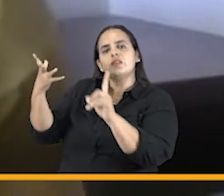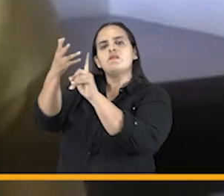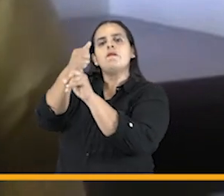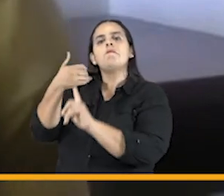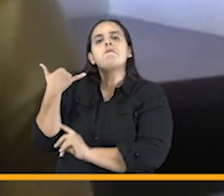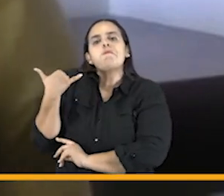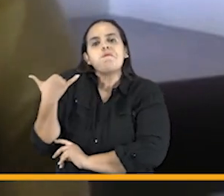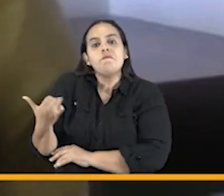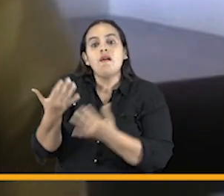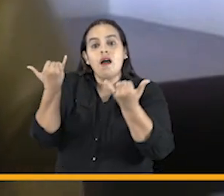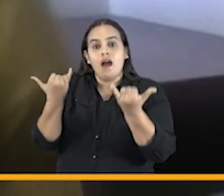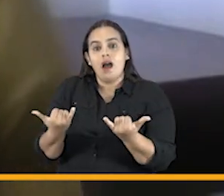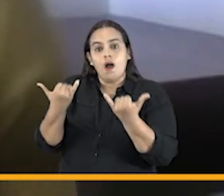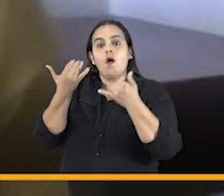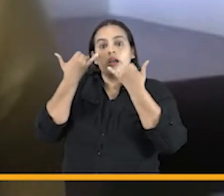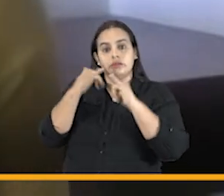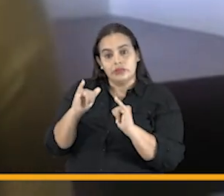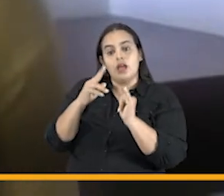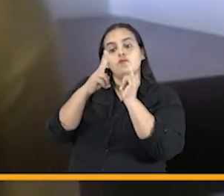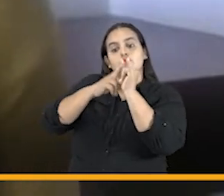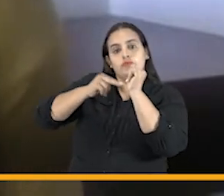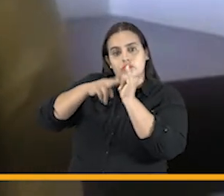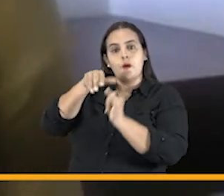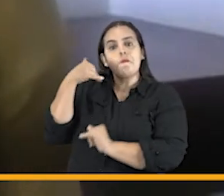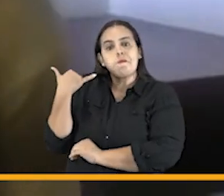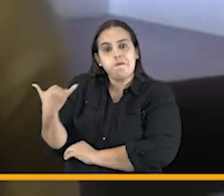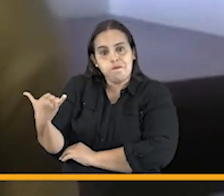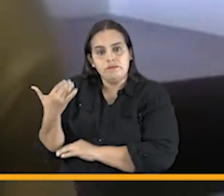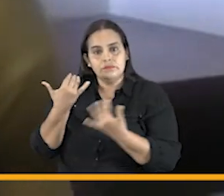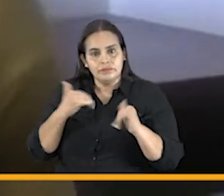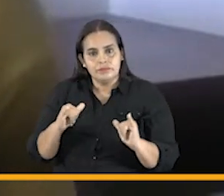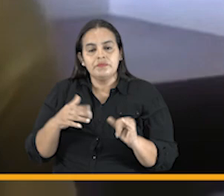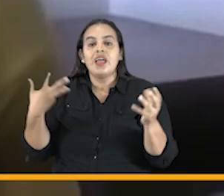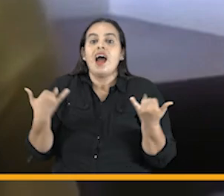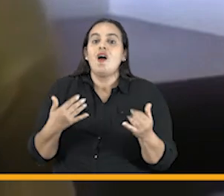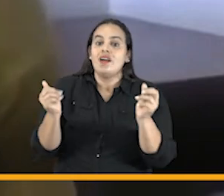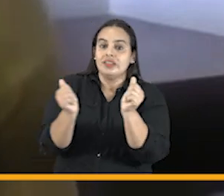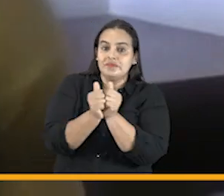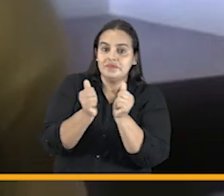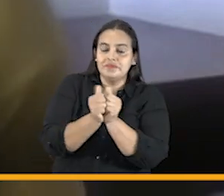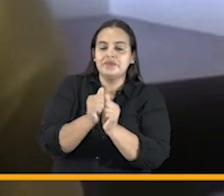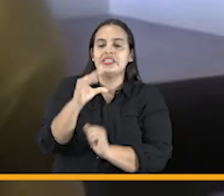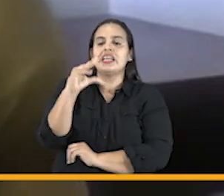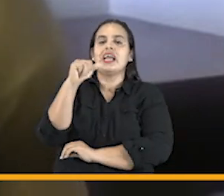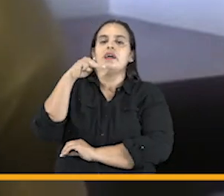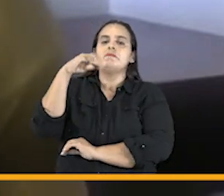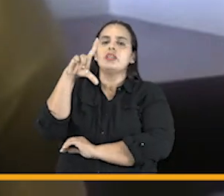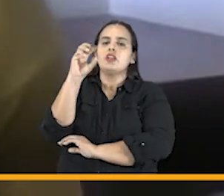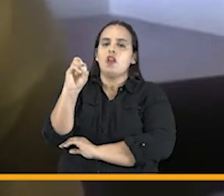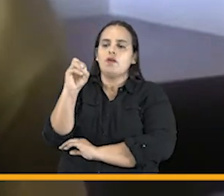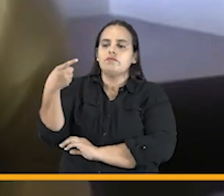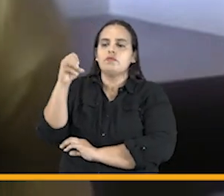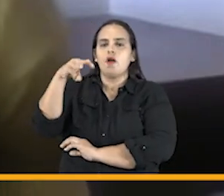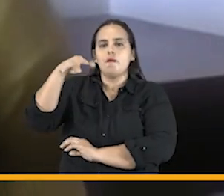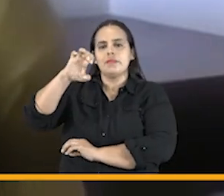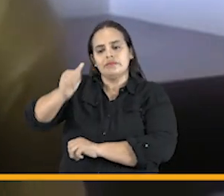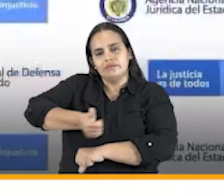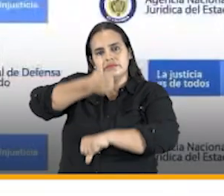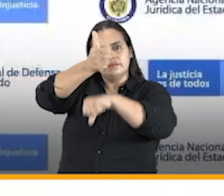momento en el canal de YouTube. Nos acompañan Camilo Gómez Alzate, director de la agencia.